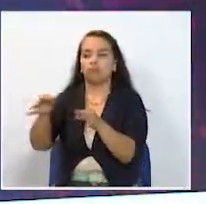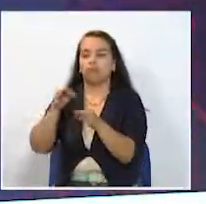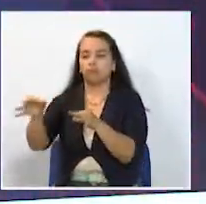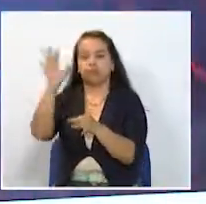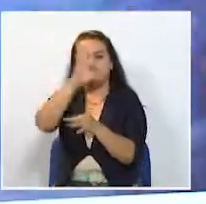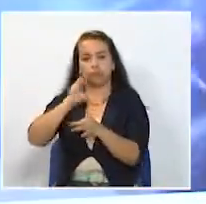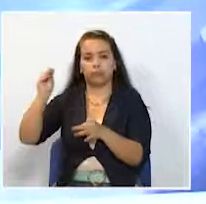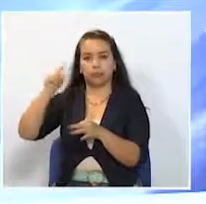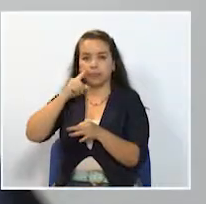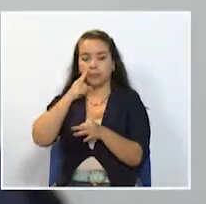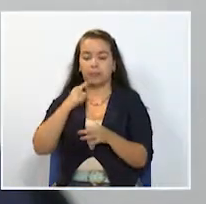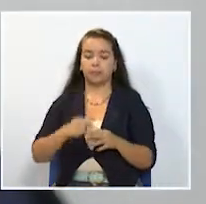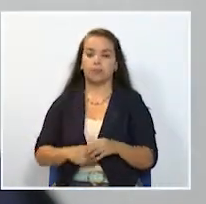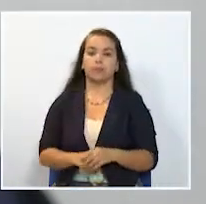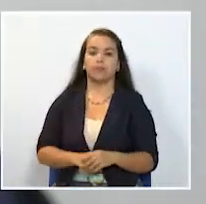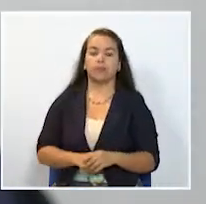Quindío